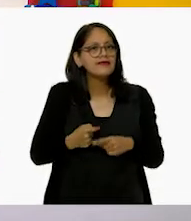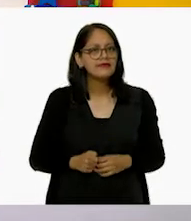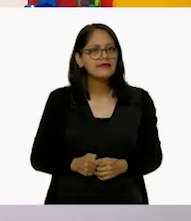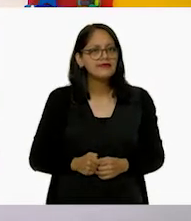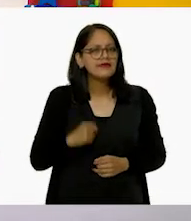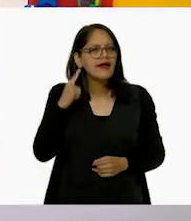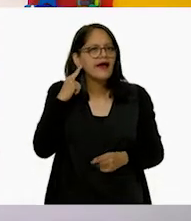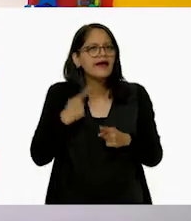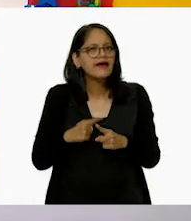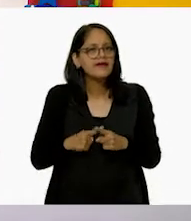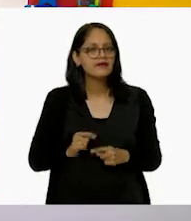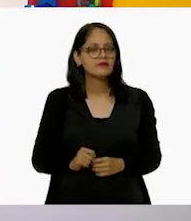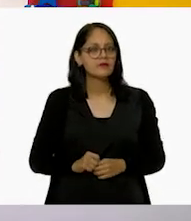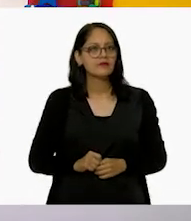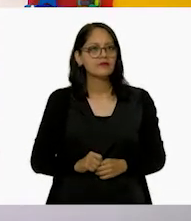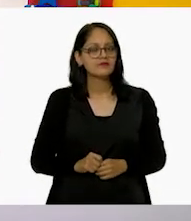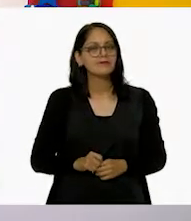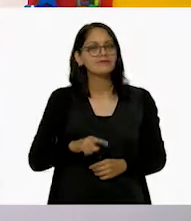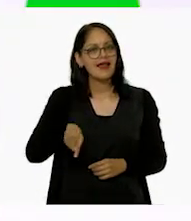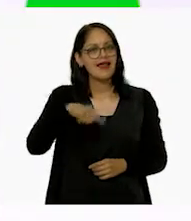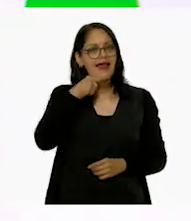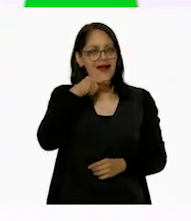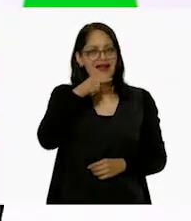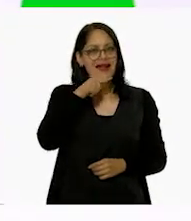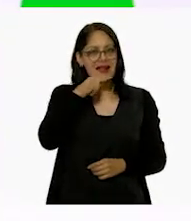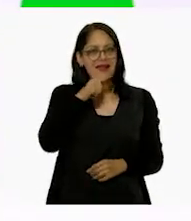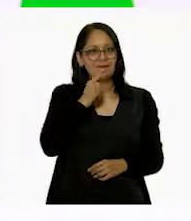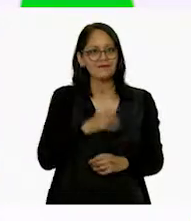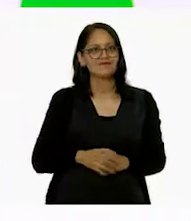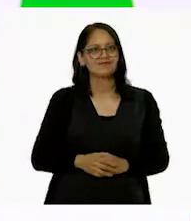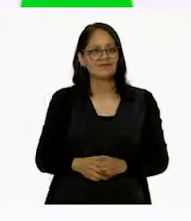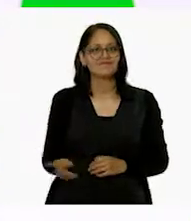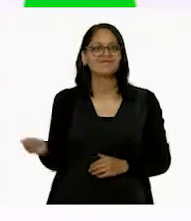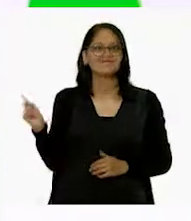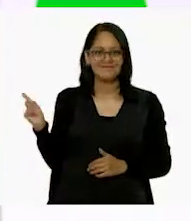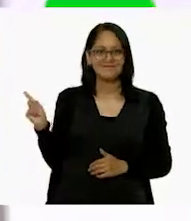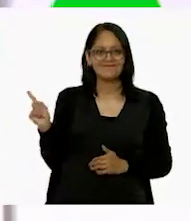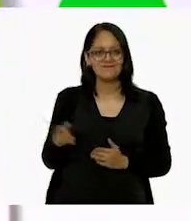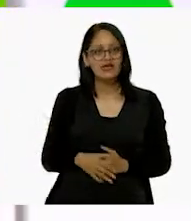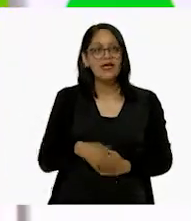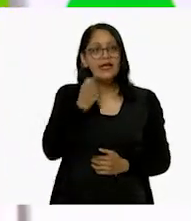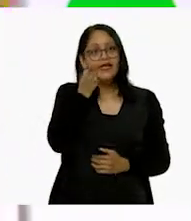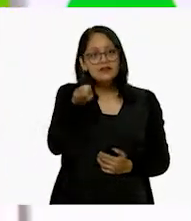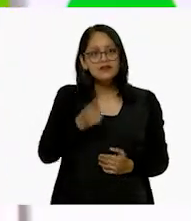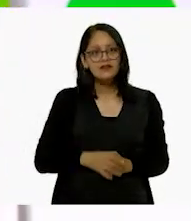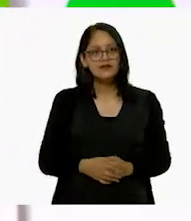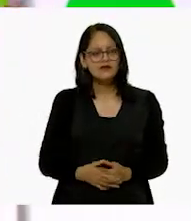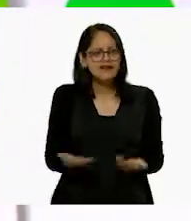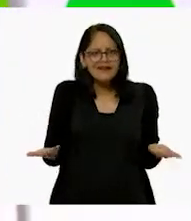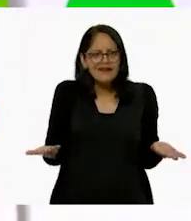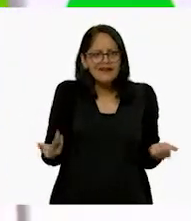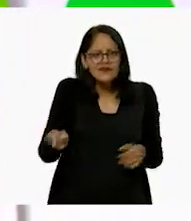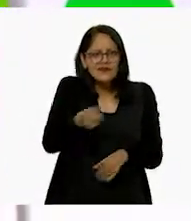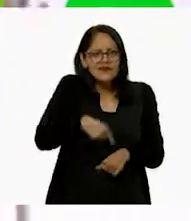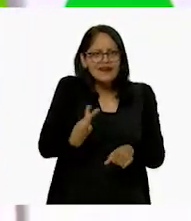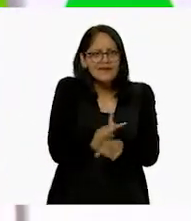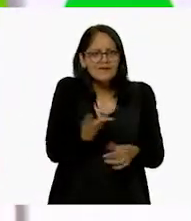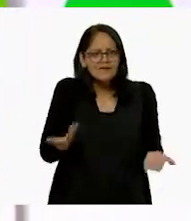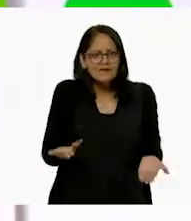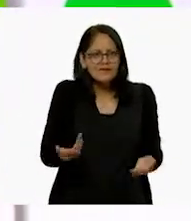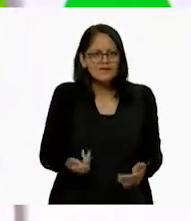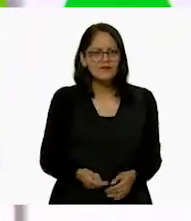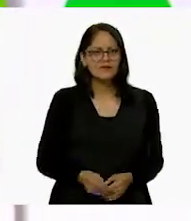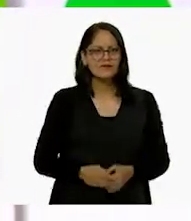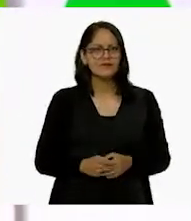¿Quién? El lápiz. El lápiz. Ajá, y les dijo, ¿qué les sucede, amigos? Les